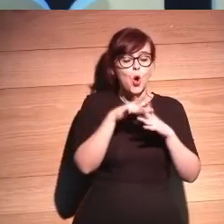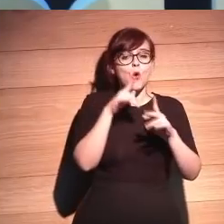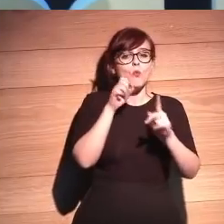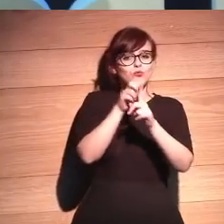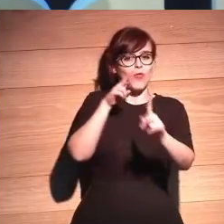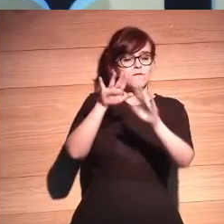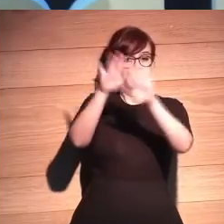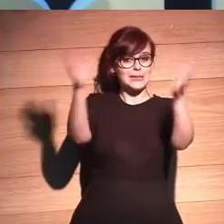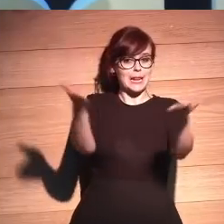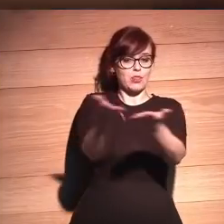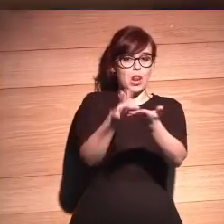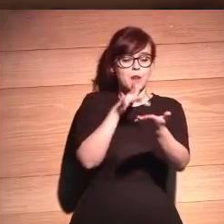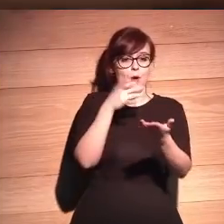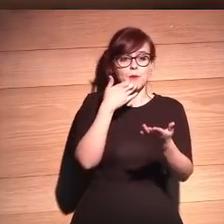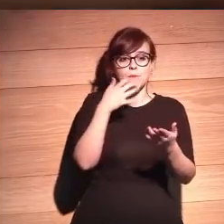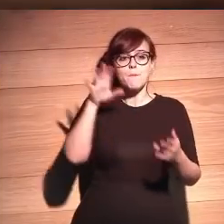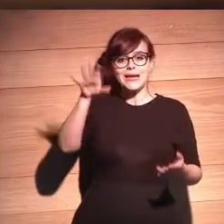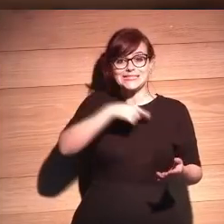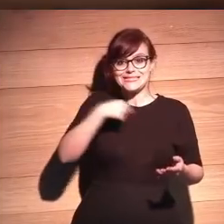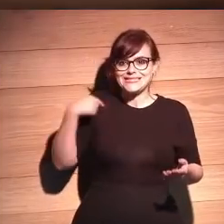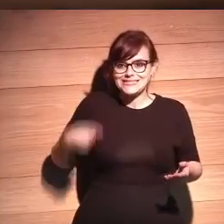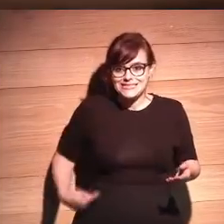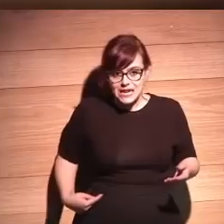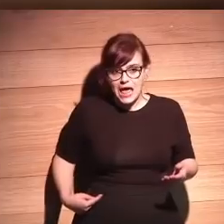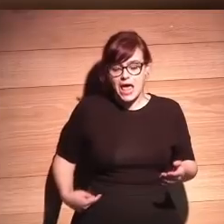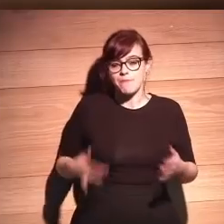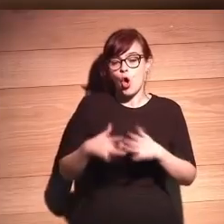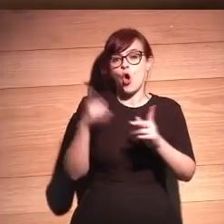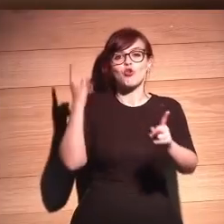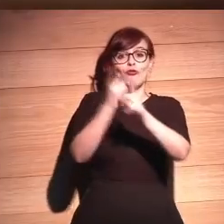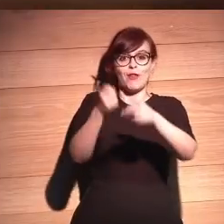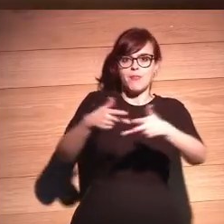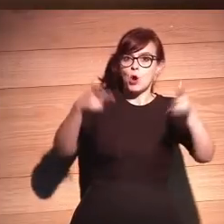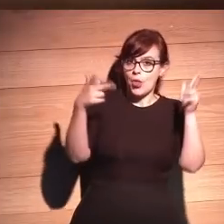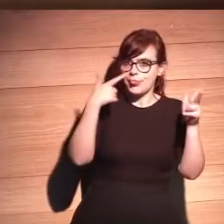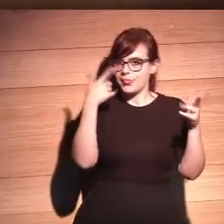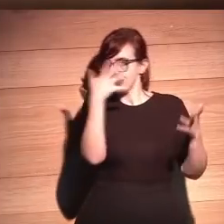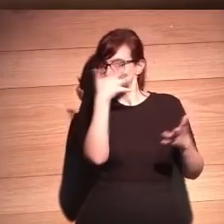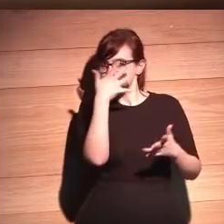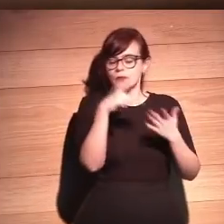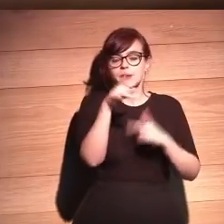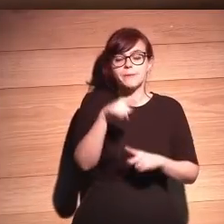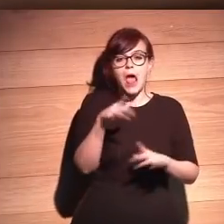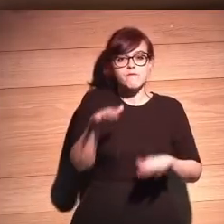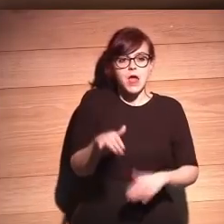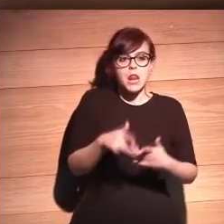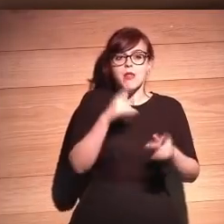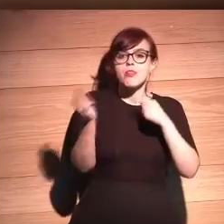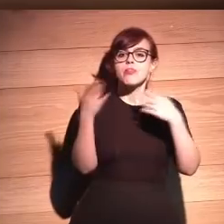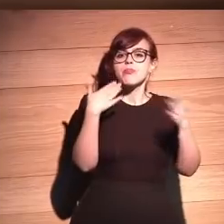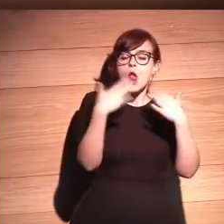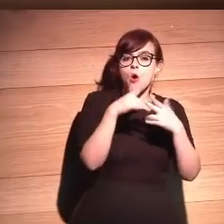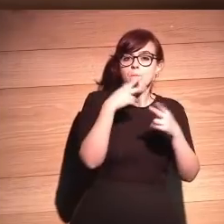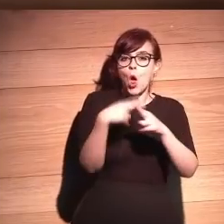internacional me da un poco de miedo como países como China pueden usar esto versus las democracias y eso que va a dar a la legitimidad de diálogo